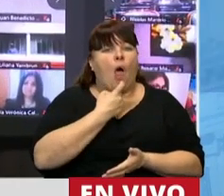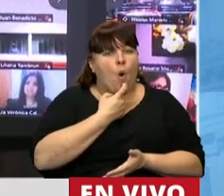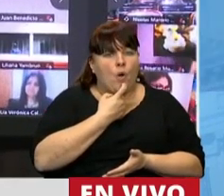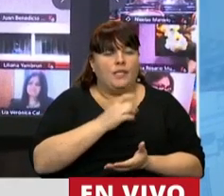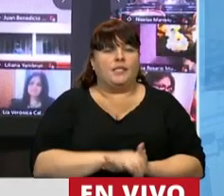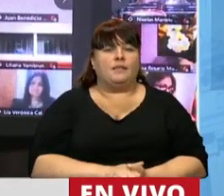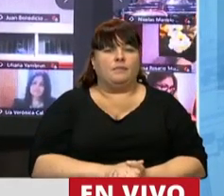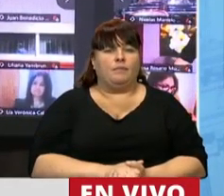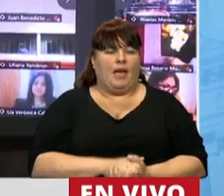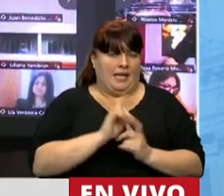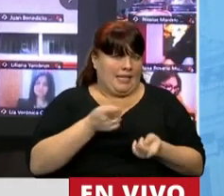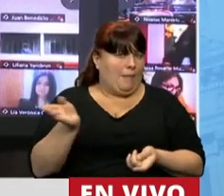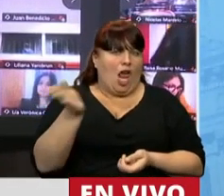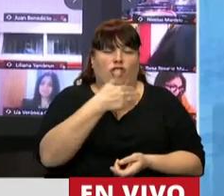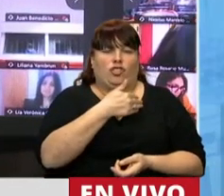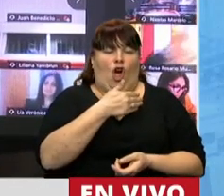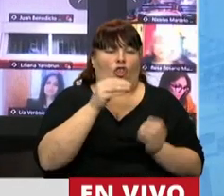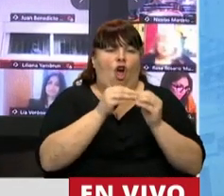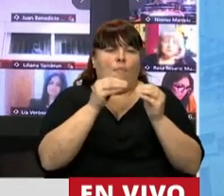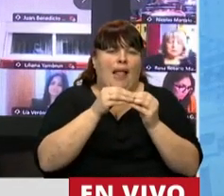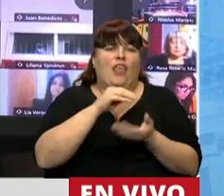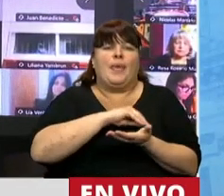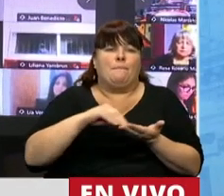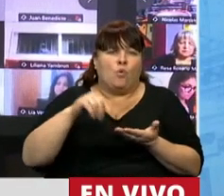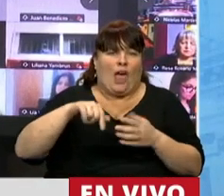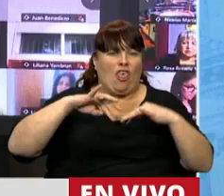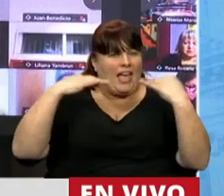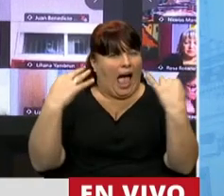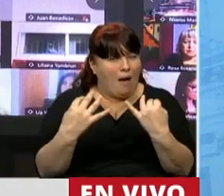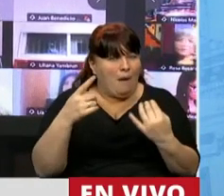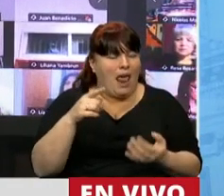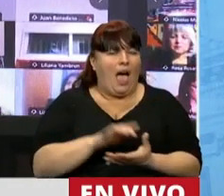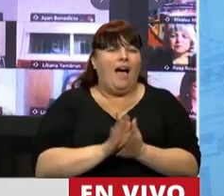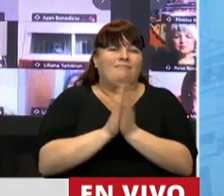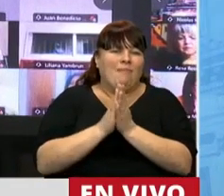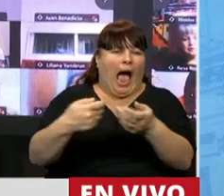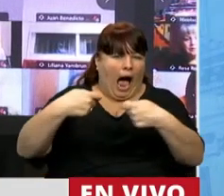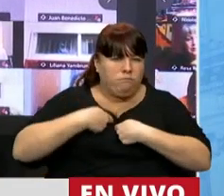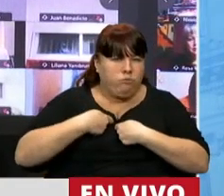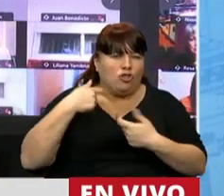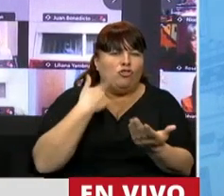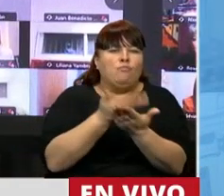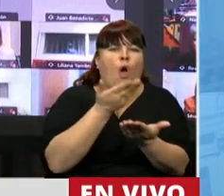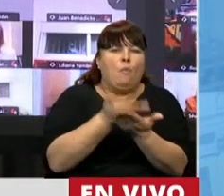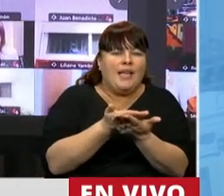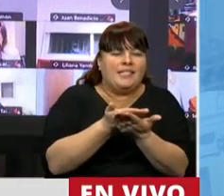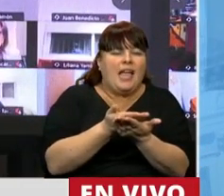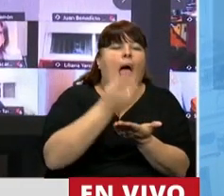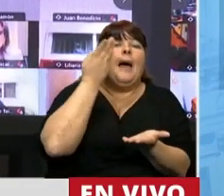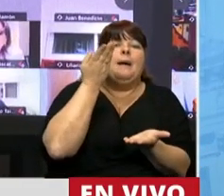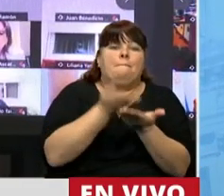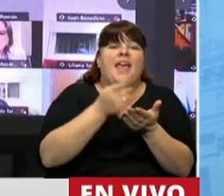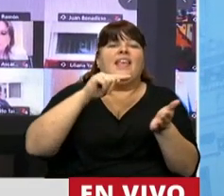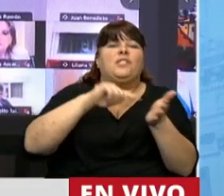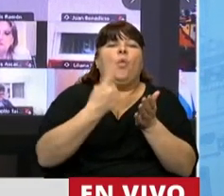ciudad industrial por excelencia de la provincia de San Luis. Así que pido, Presidente, a